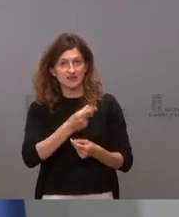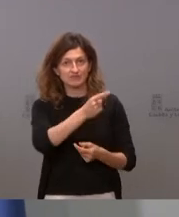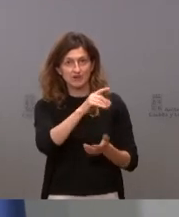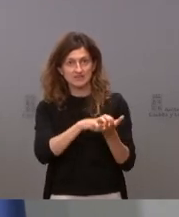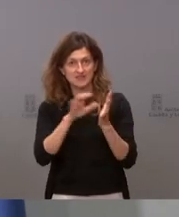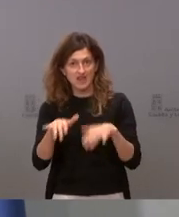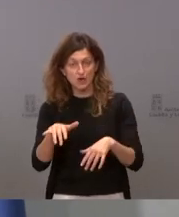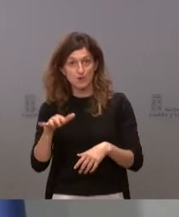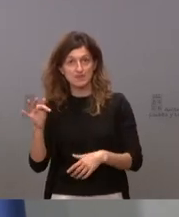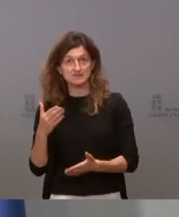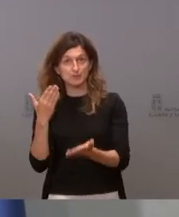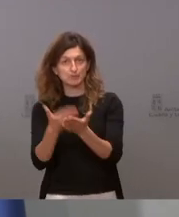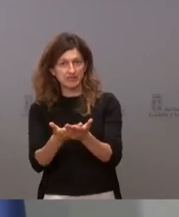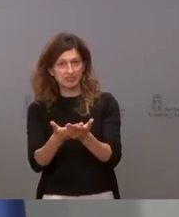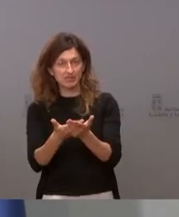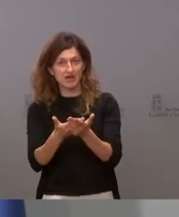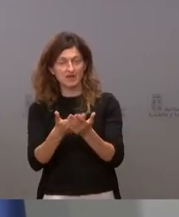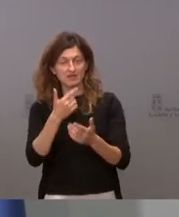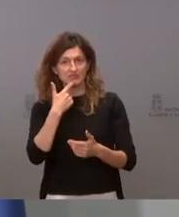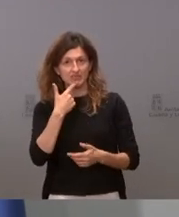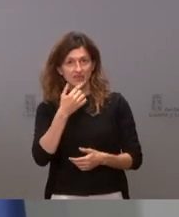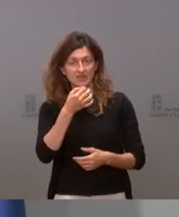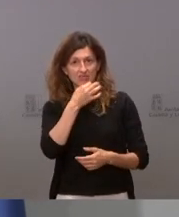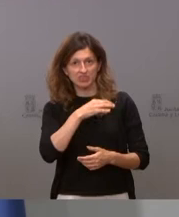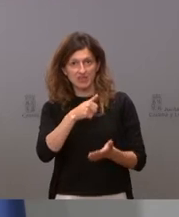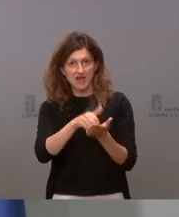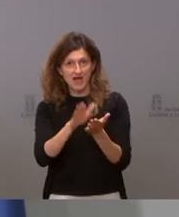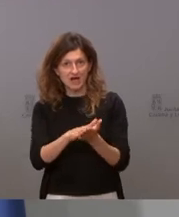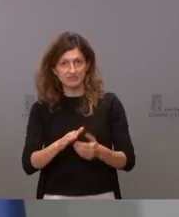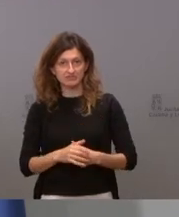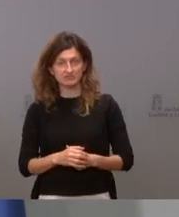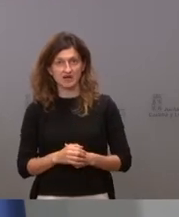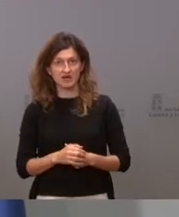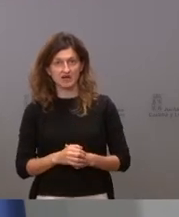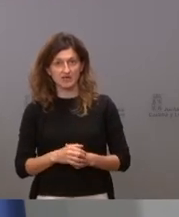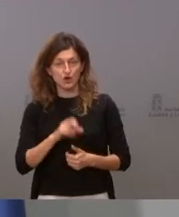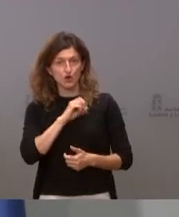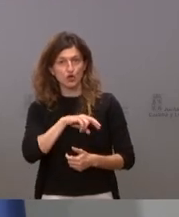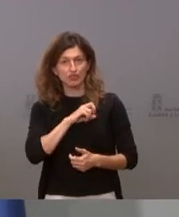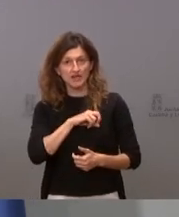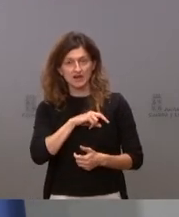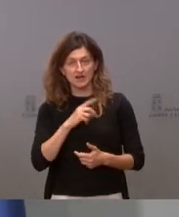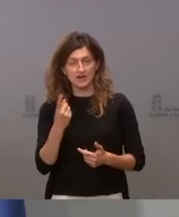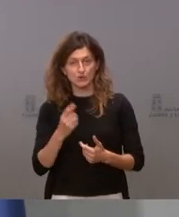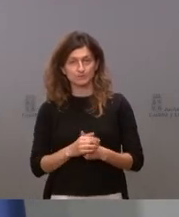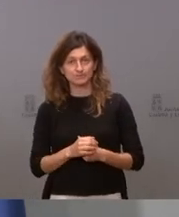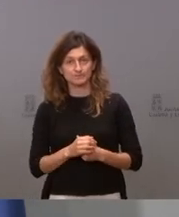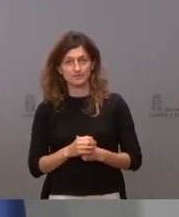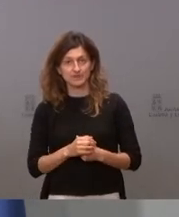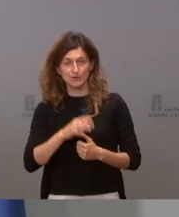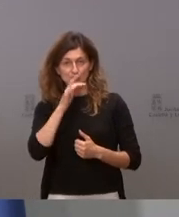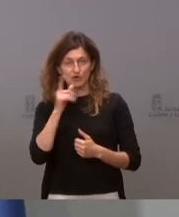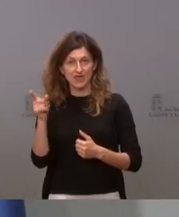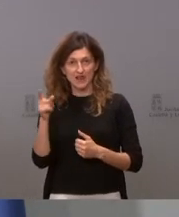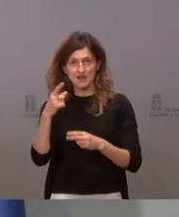Castilla y León y que pida que renuncie al acta un concejal después de las cosas